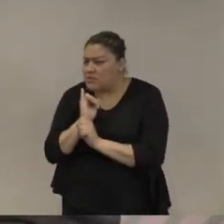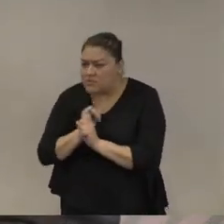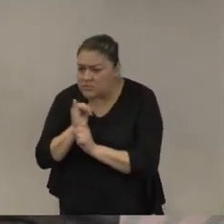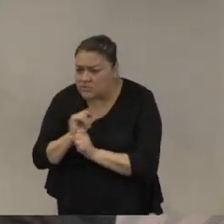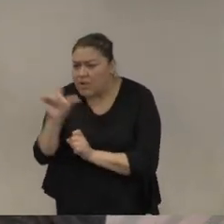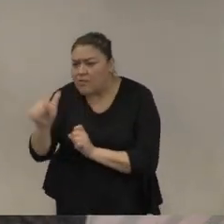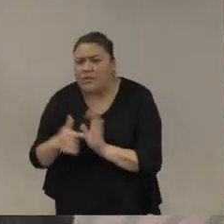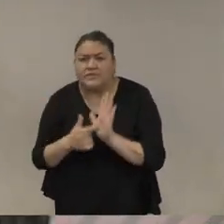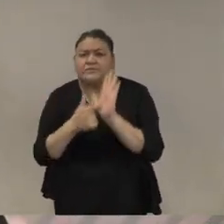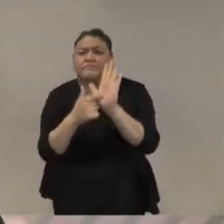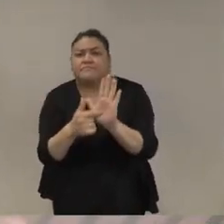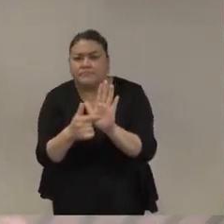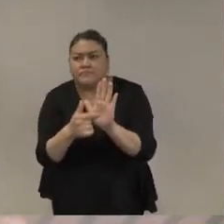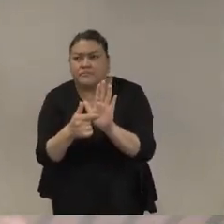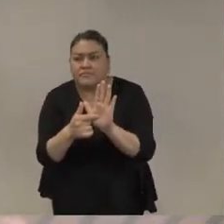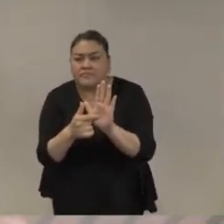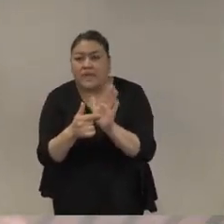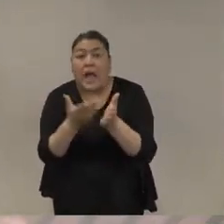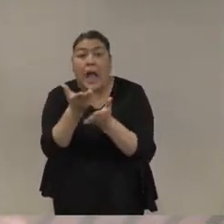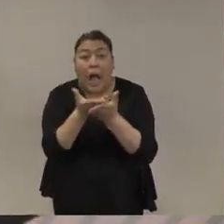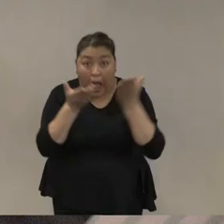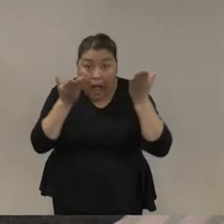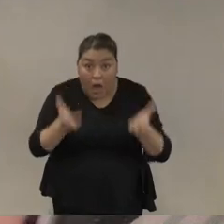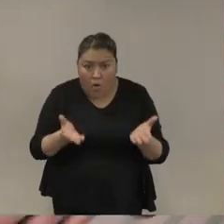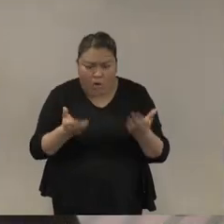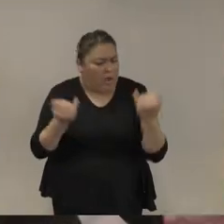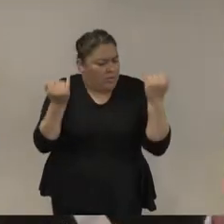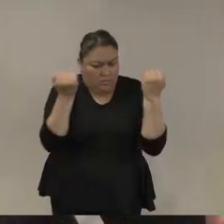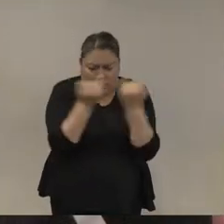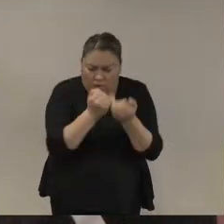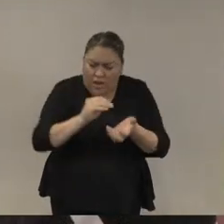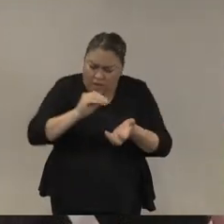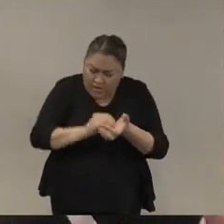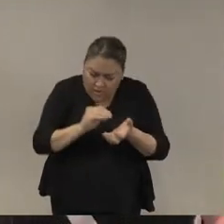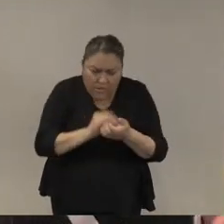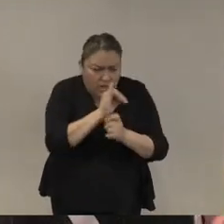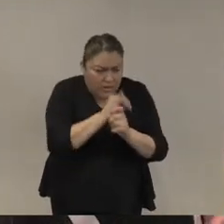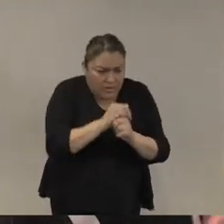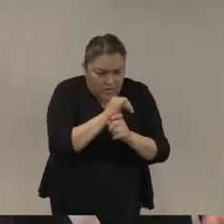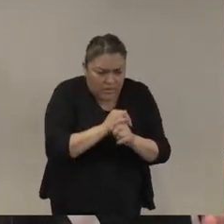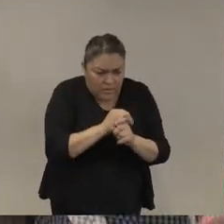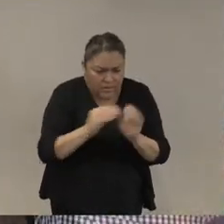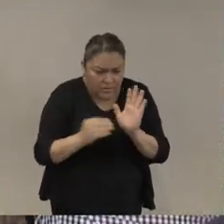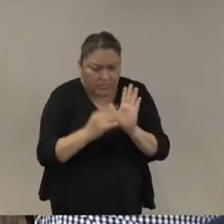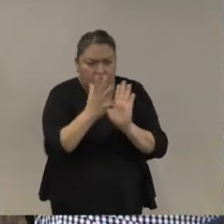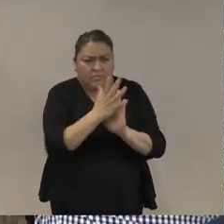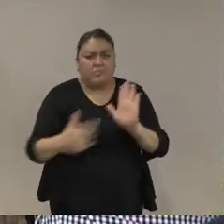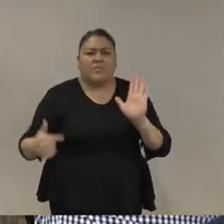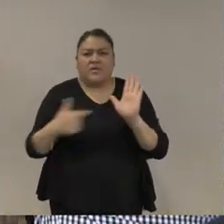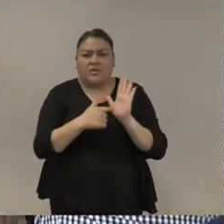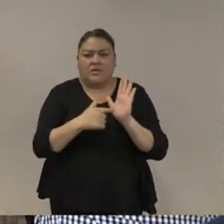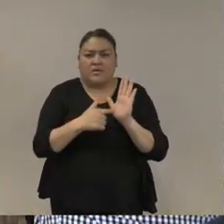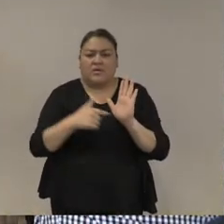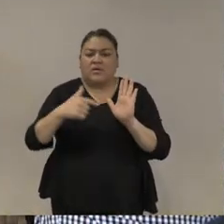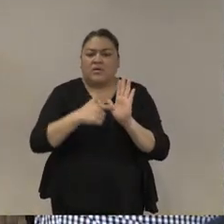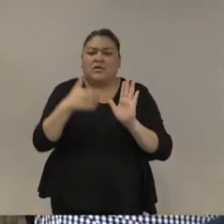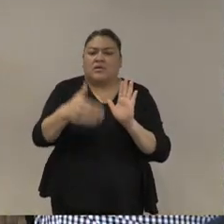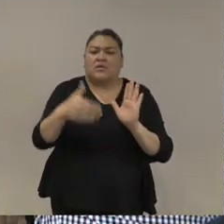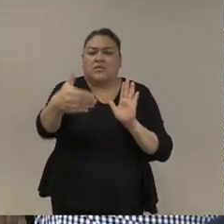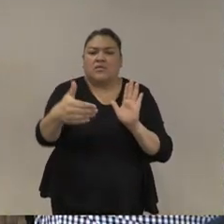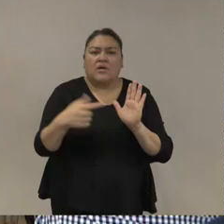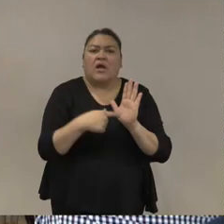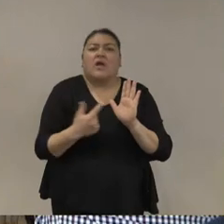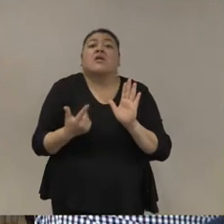y ahora creo yo tenemos que aprender a modelar modular